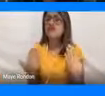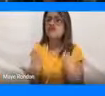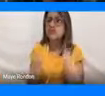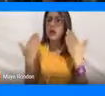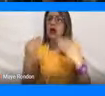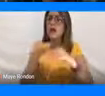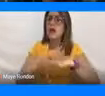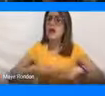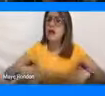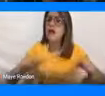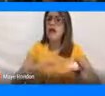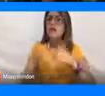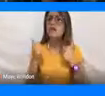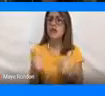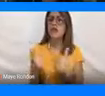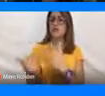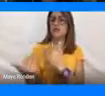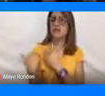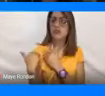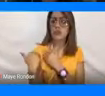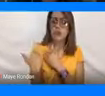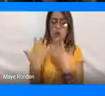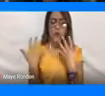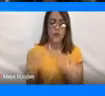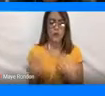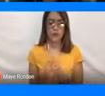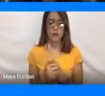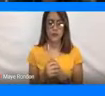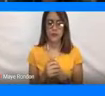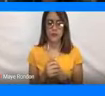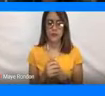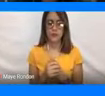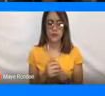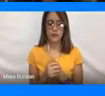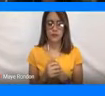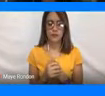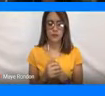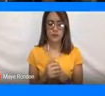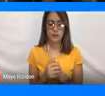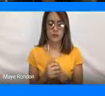armoniosa y de una manera responsable, ¿cierto? Siguiente, por favor.